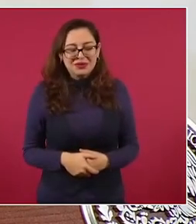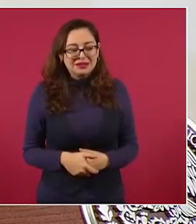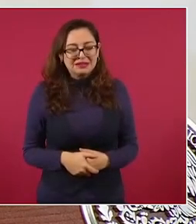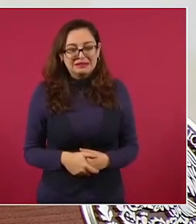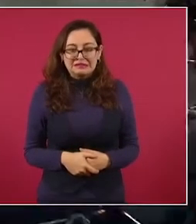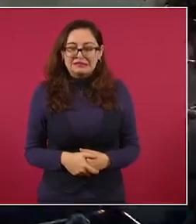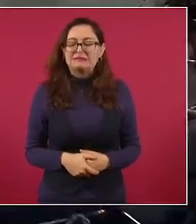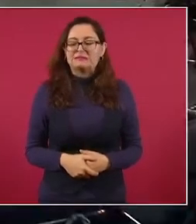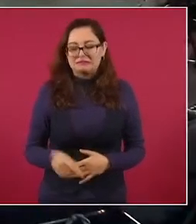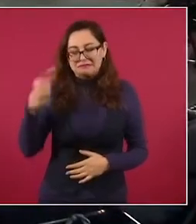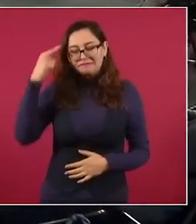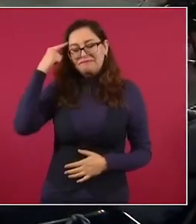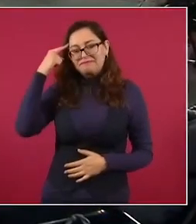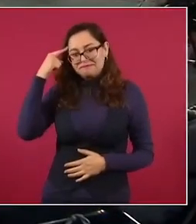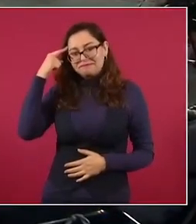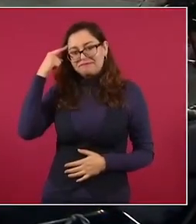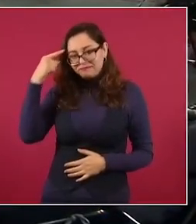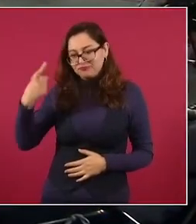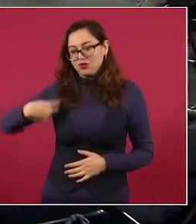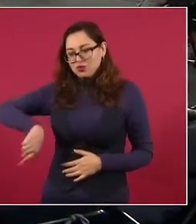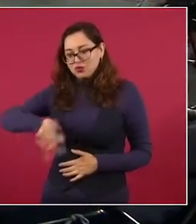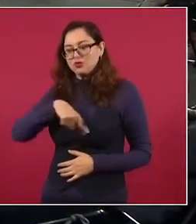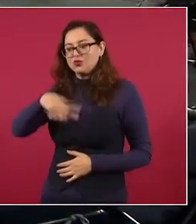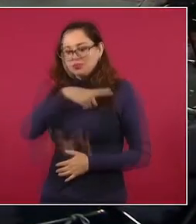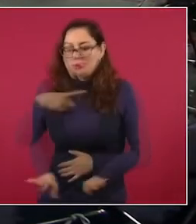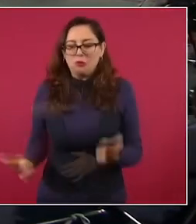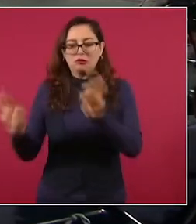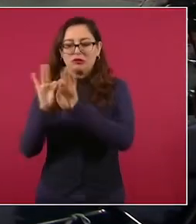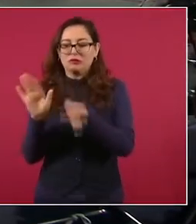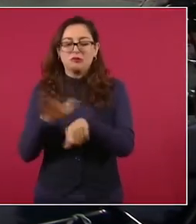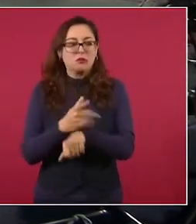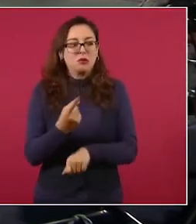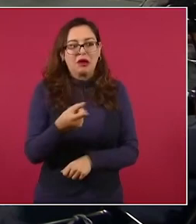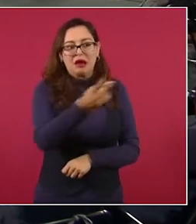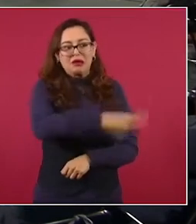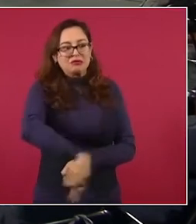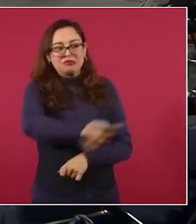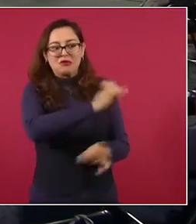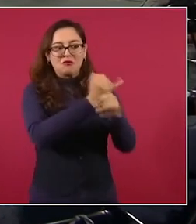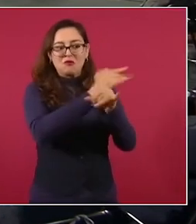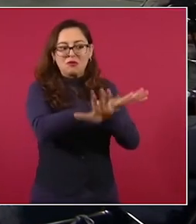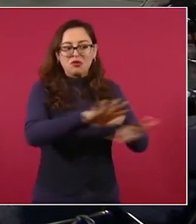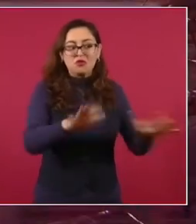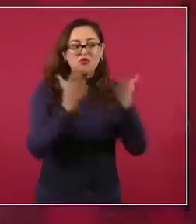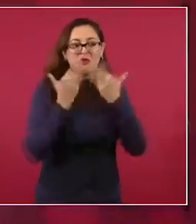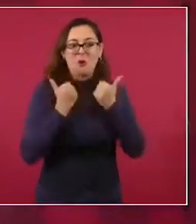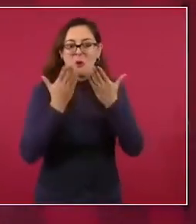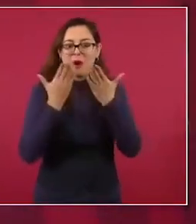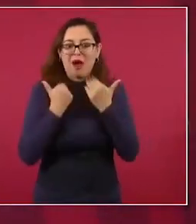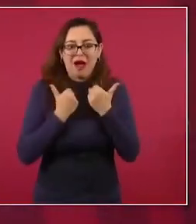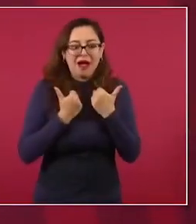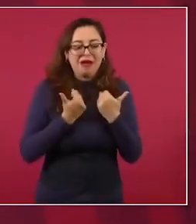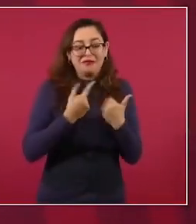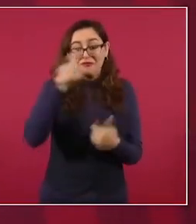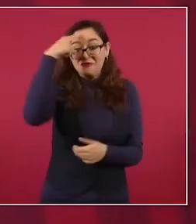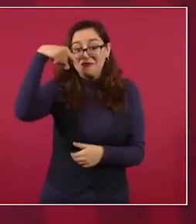porque manipulan mucho y los principales responsables, desde luego